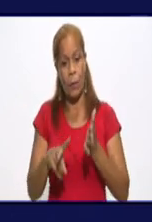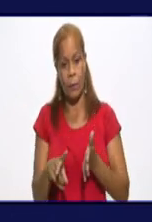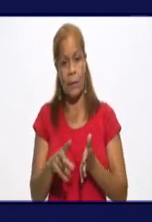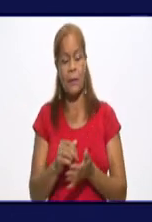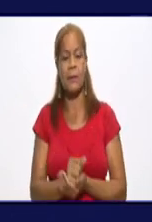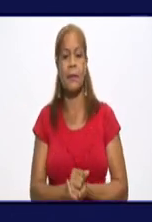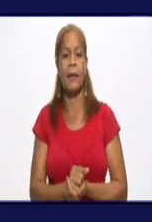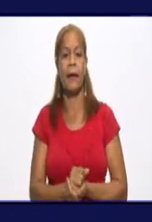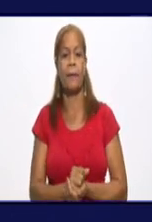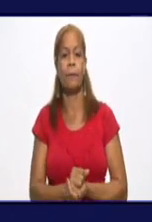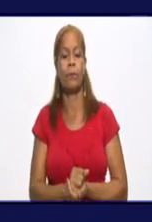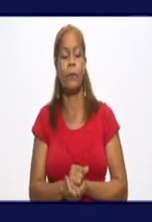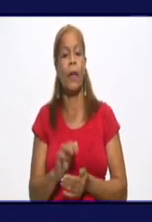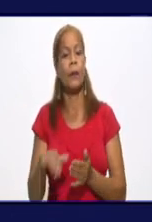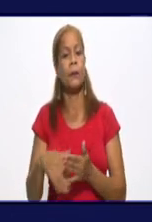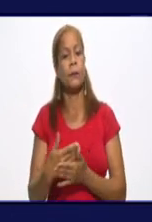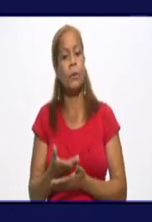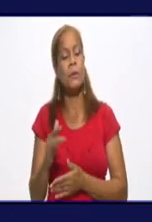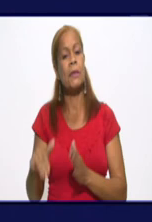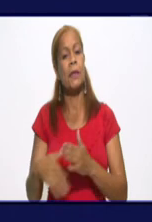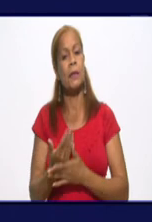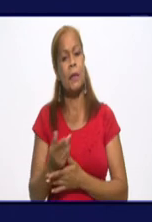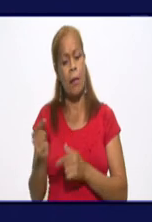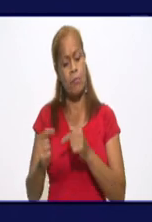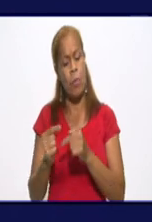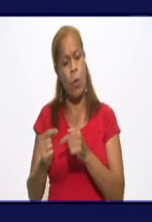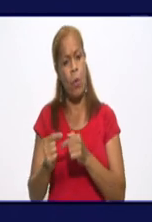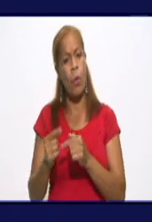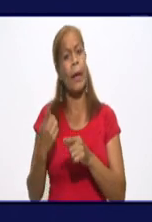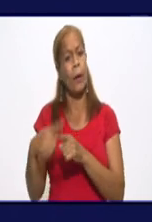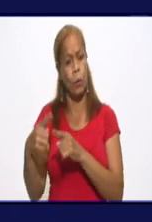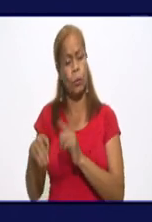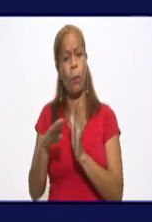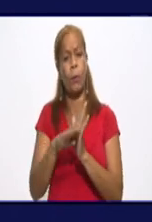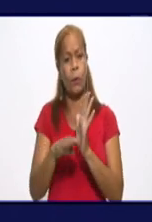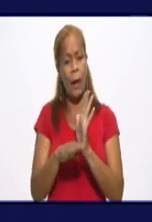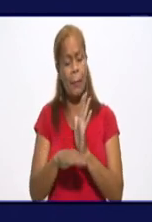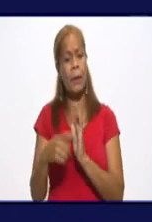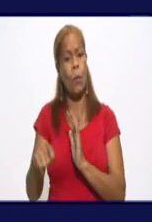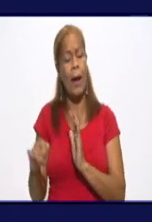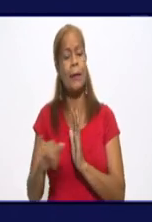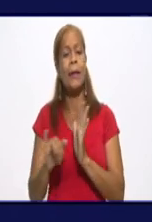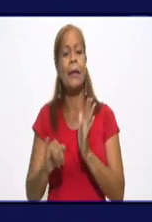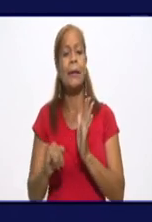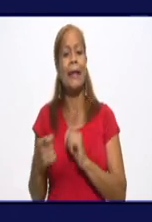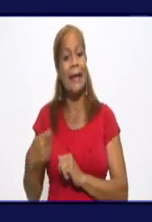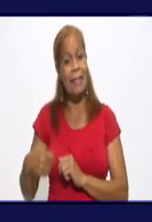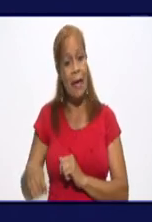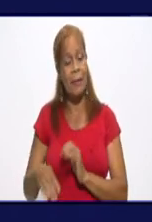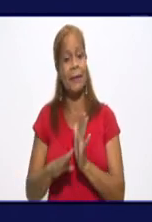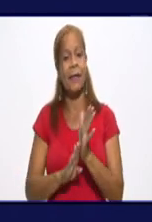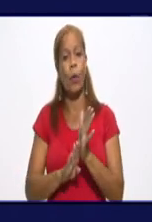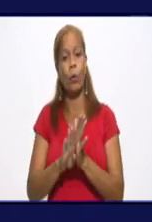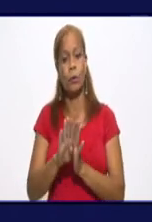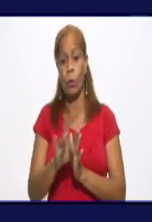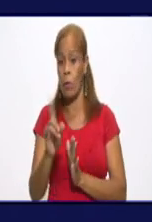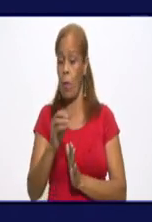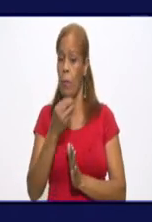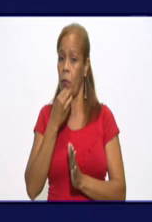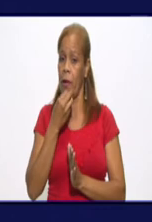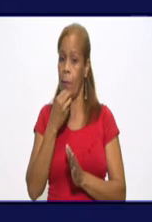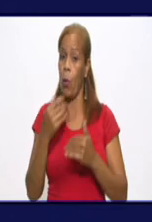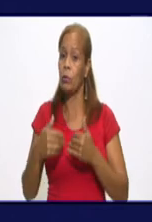en días recientes de las propias inversiones y otros programas que tienen que continuar. No podemos detenerlo bajo ningún